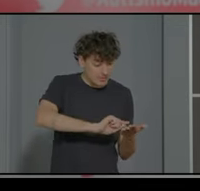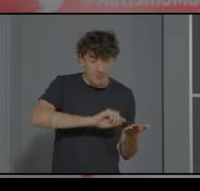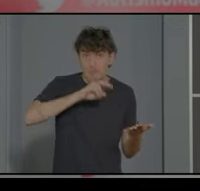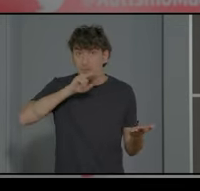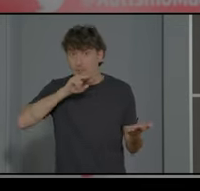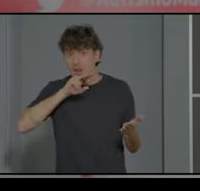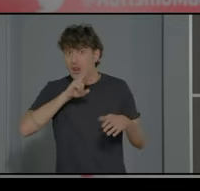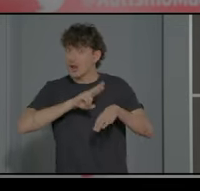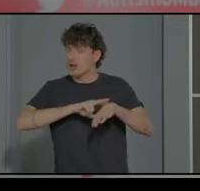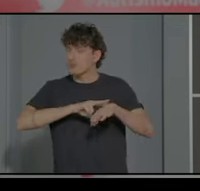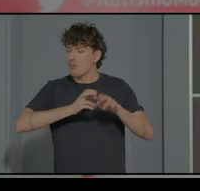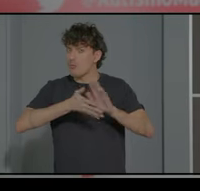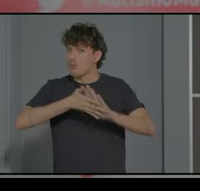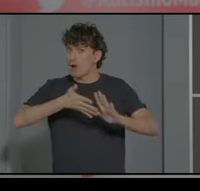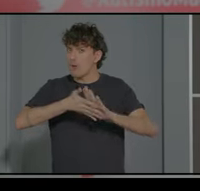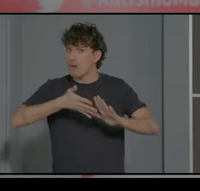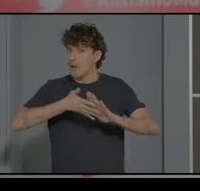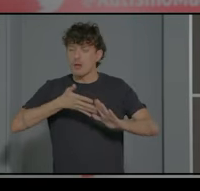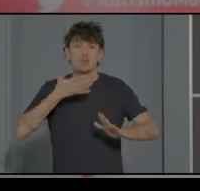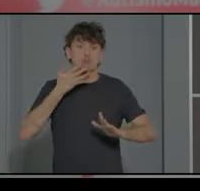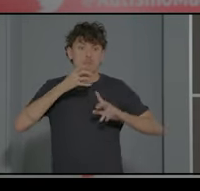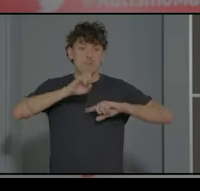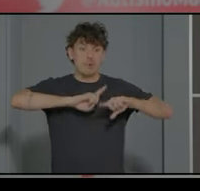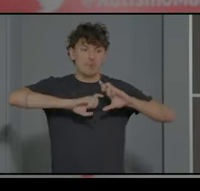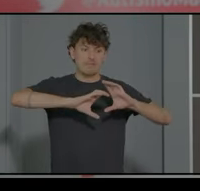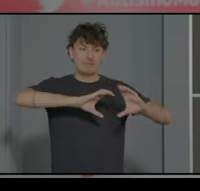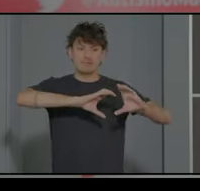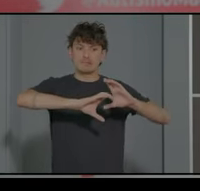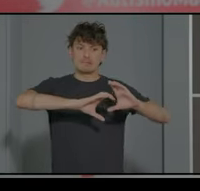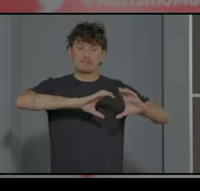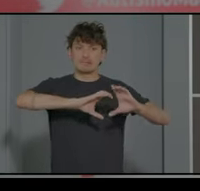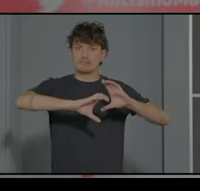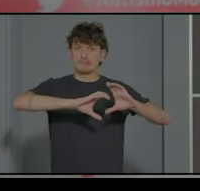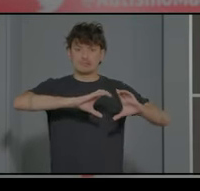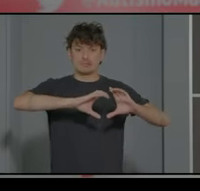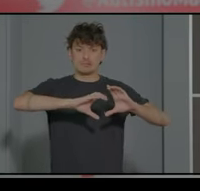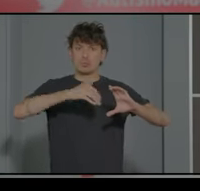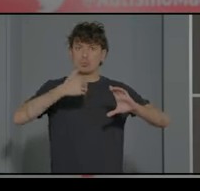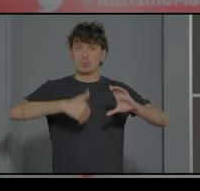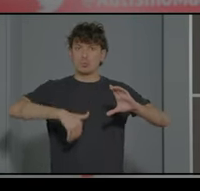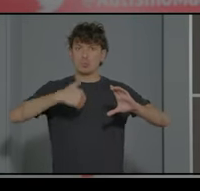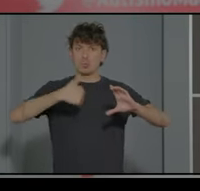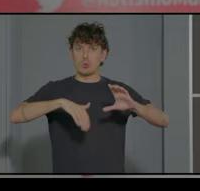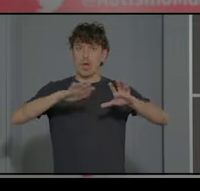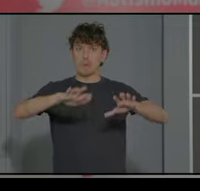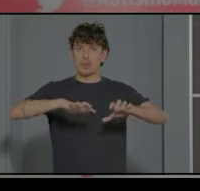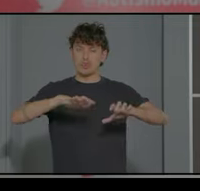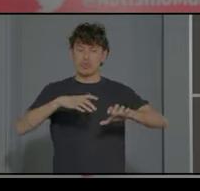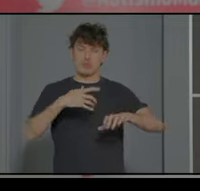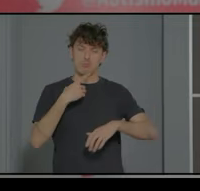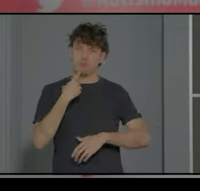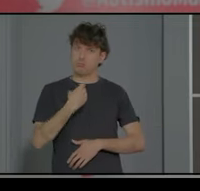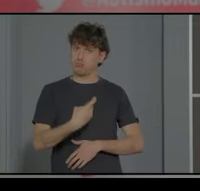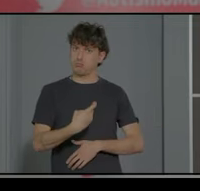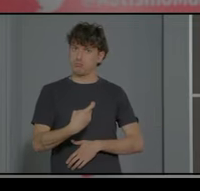es rápido y si usted tiene problemas de comunicación es un complejo escenario que se plantea entonces